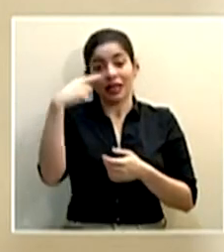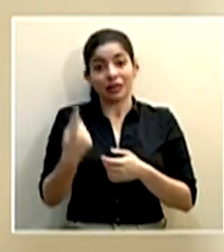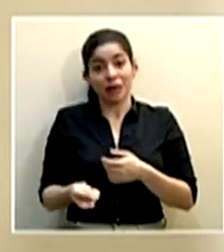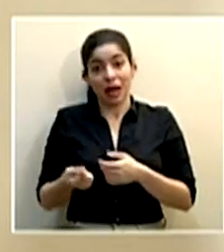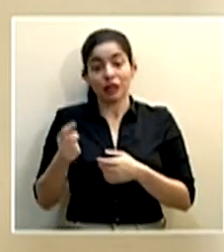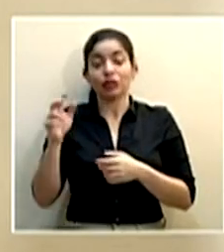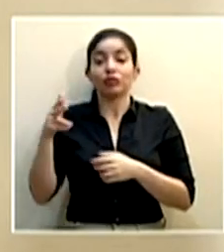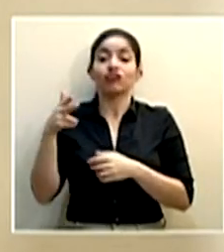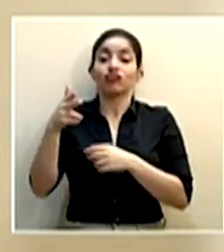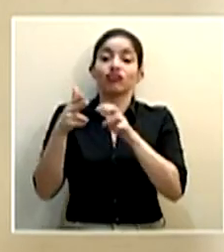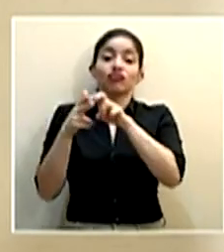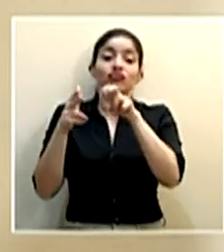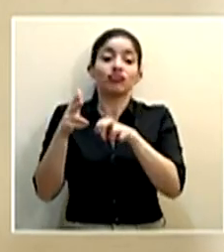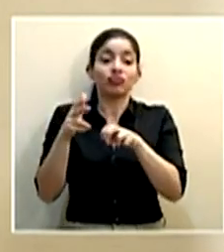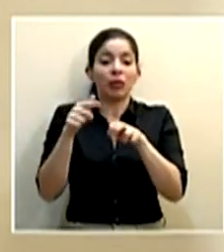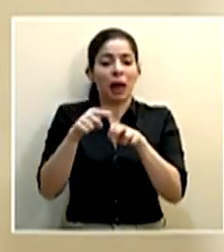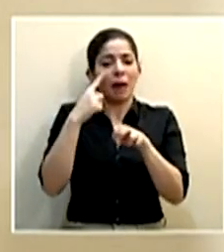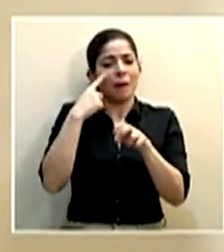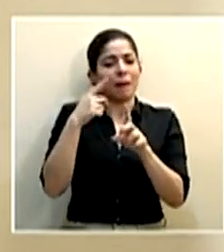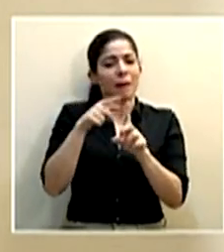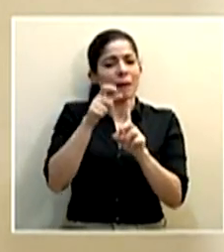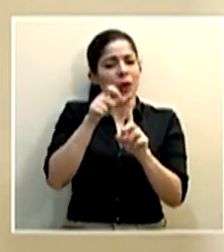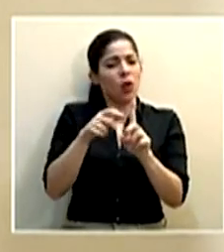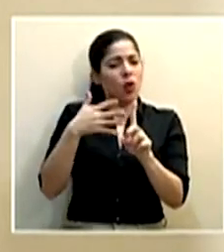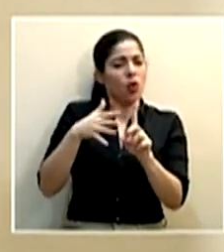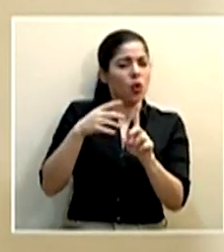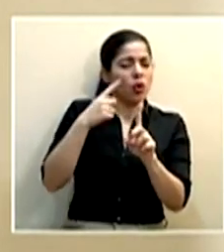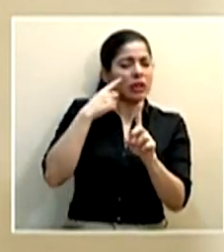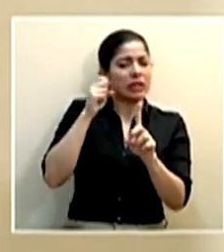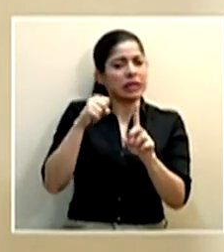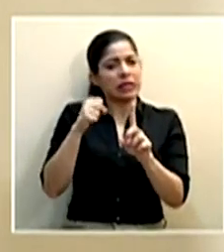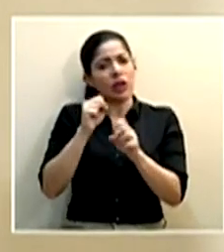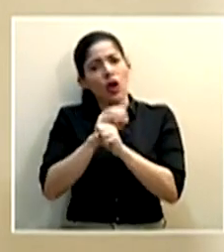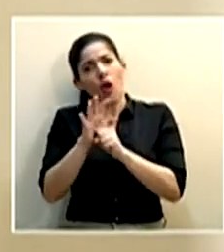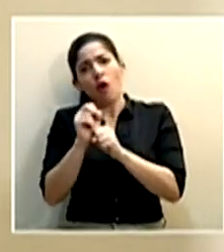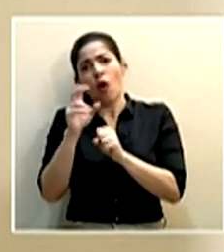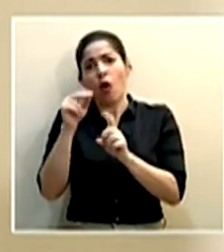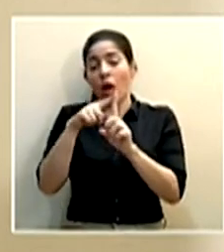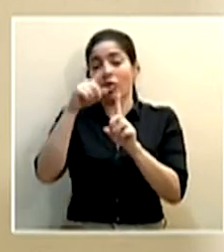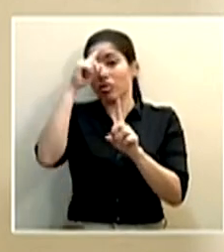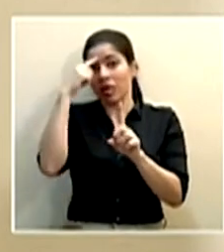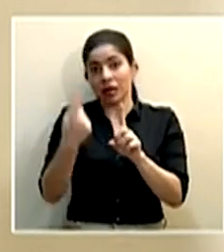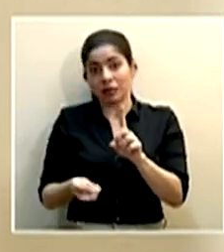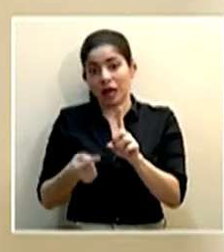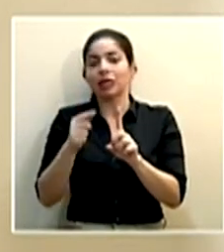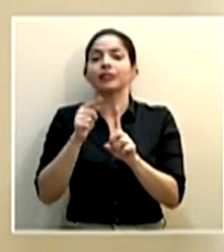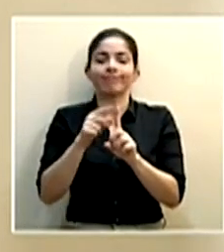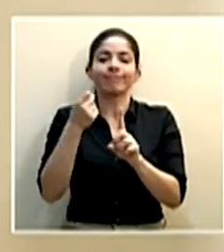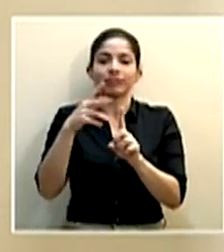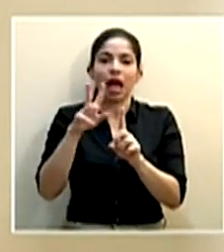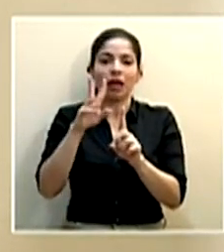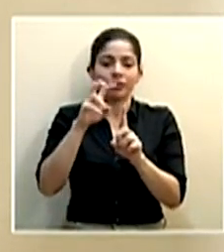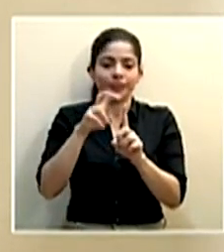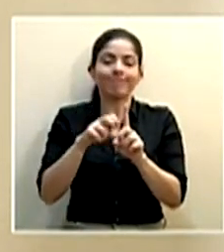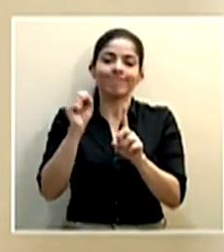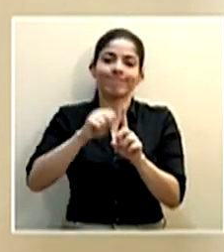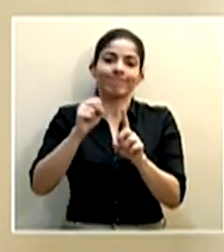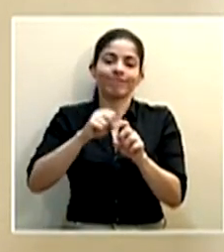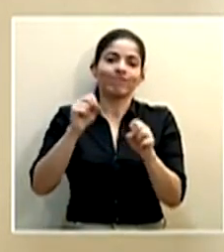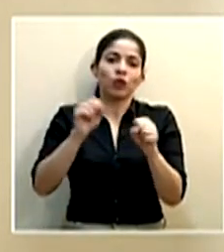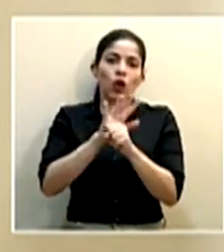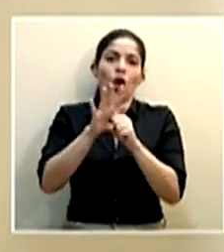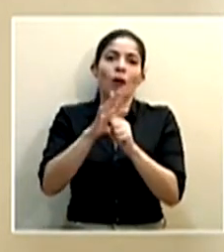que tuvo justamente, había sospecha de que fuera COVID-19 positivo, efectivamente fue diagnosticado como COVID